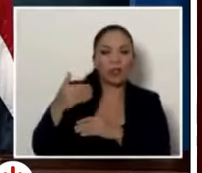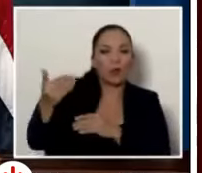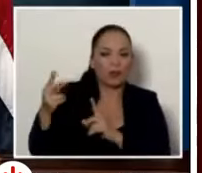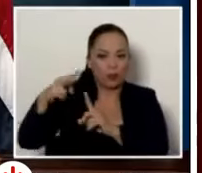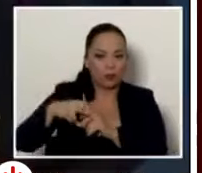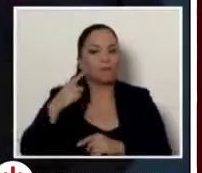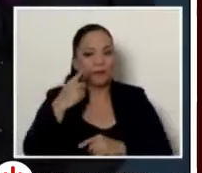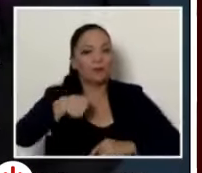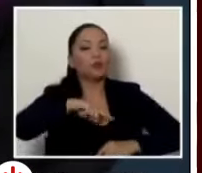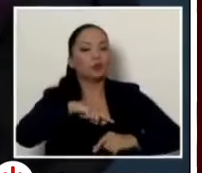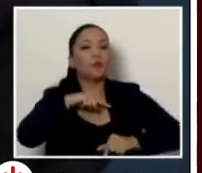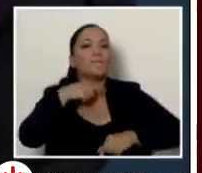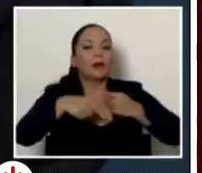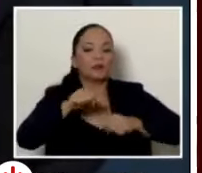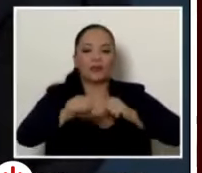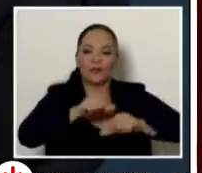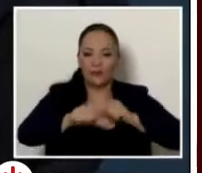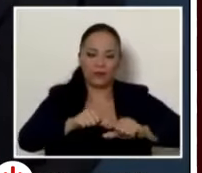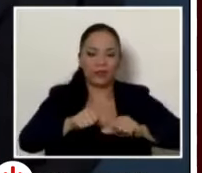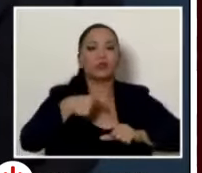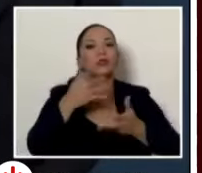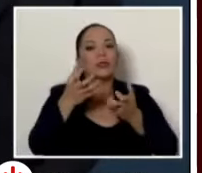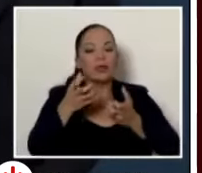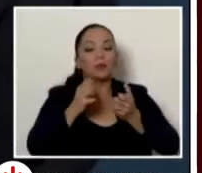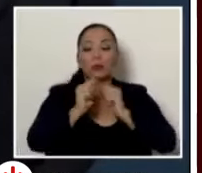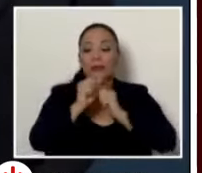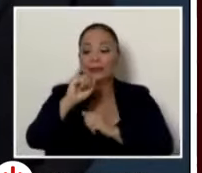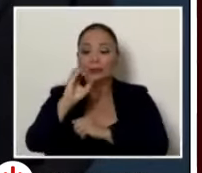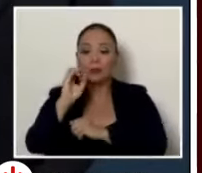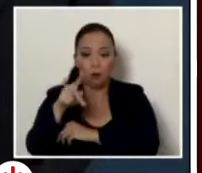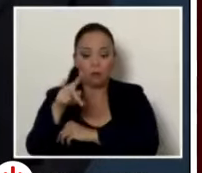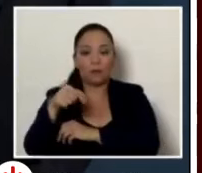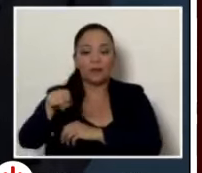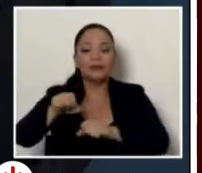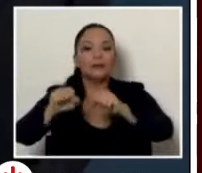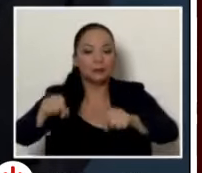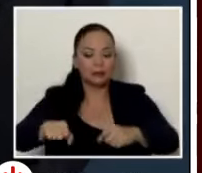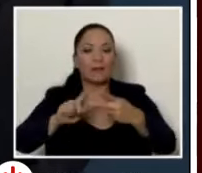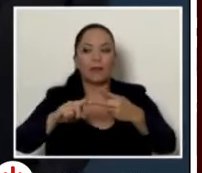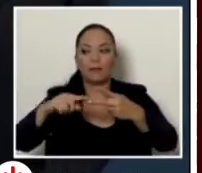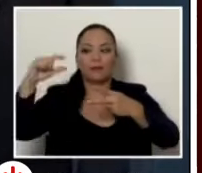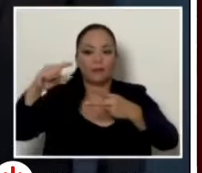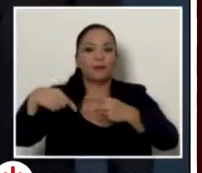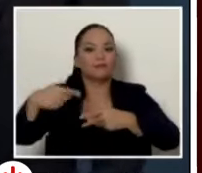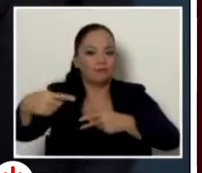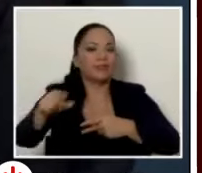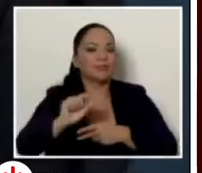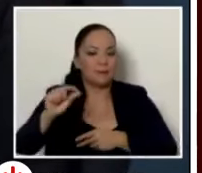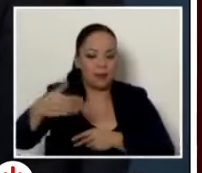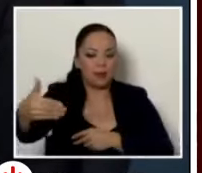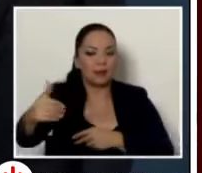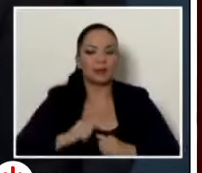esfuerzo porque queremos licitar tanto la etiqueta como el sistema en las próximas semanas. Vamos a estar con la audiencia pública en el caso